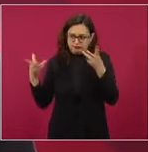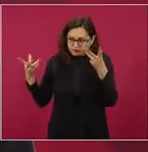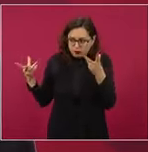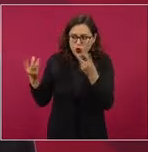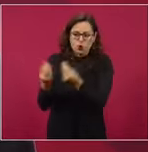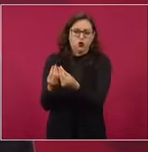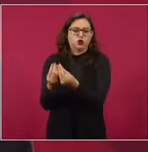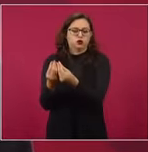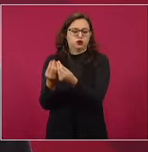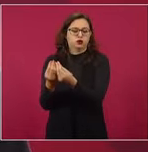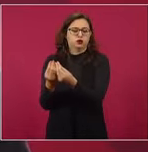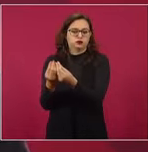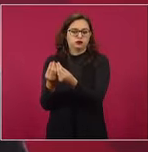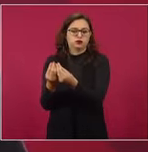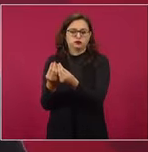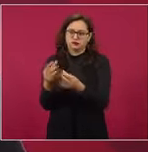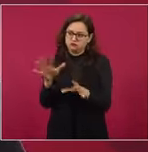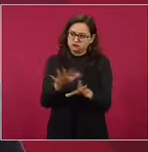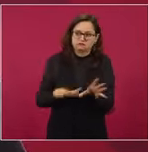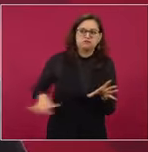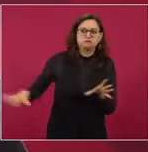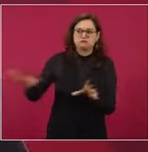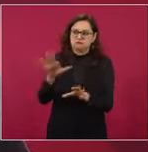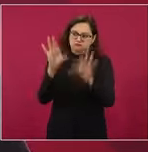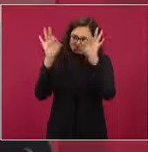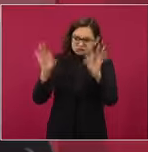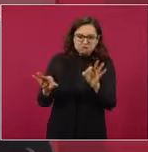mucho, mucho en la lealtad del pueblo,